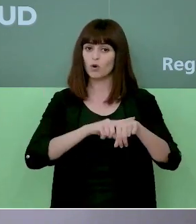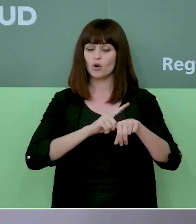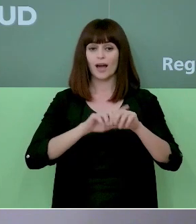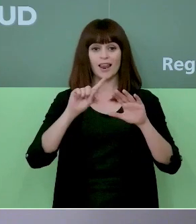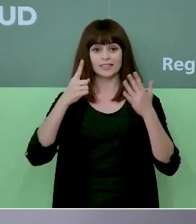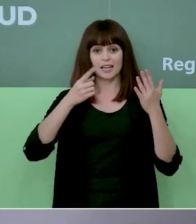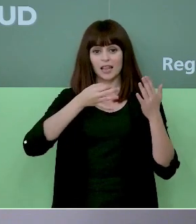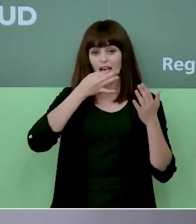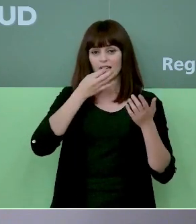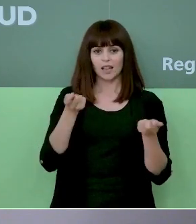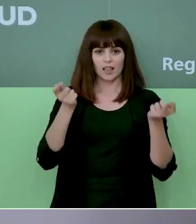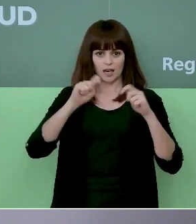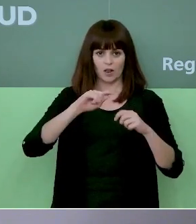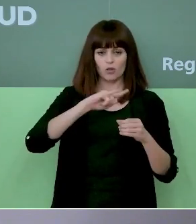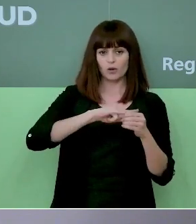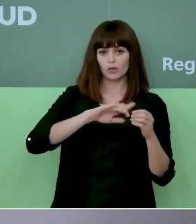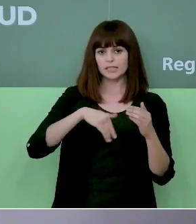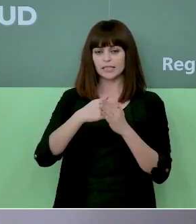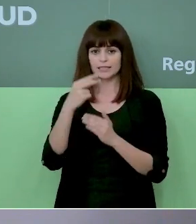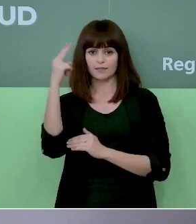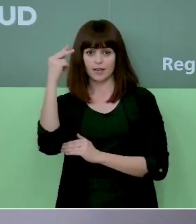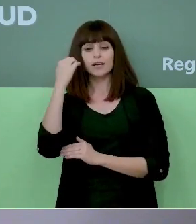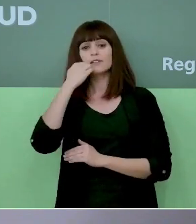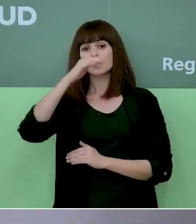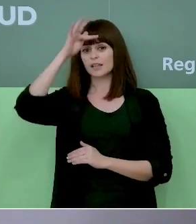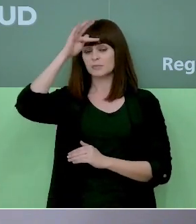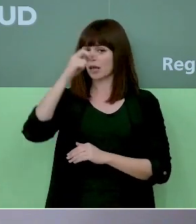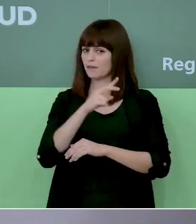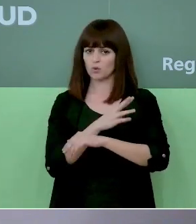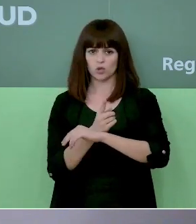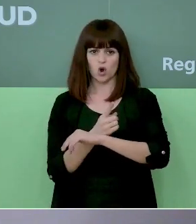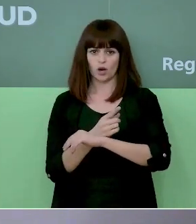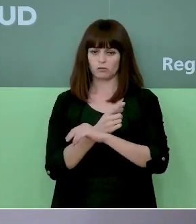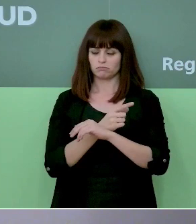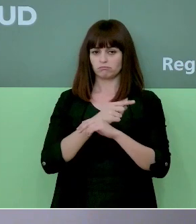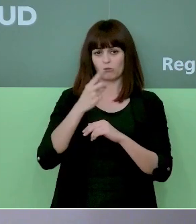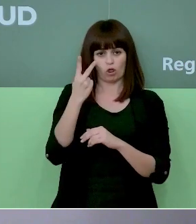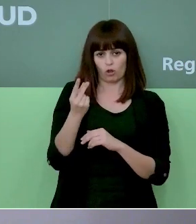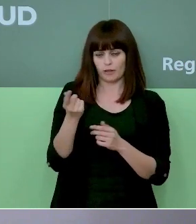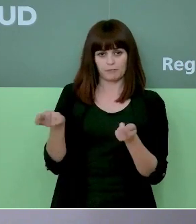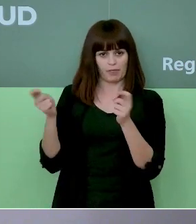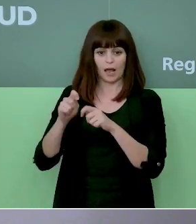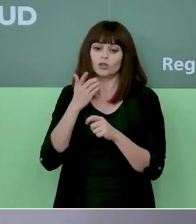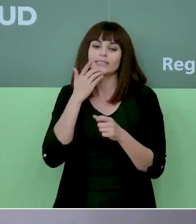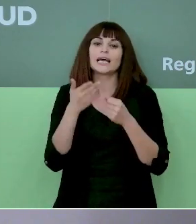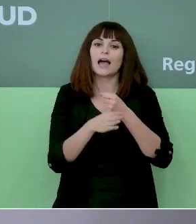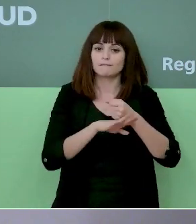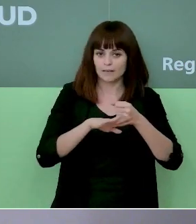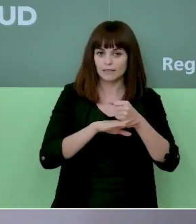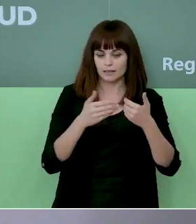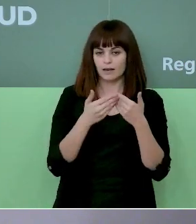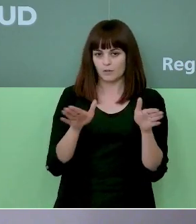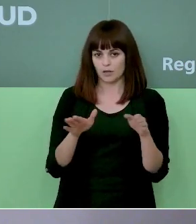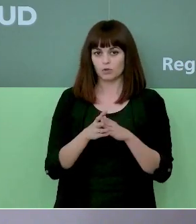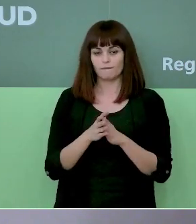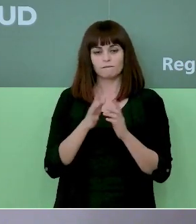18 horas de lunes a viernes y durante las 24 horas los fines de semana, salvo los considerados como esenciales, con el claro objetivo